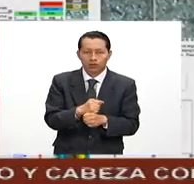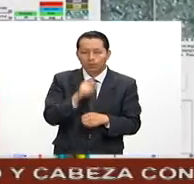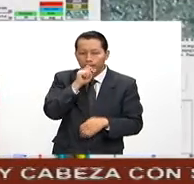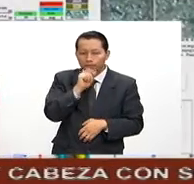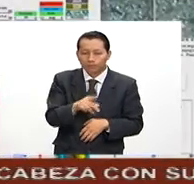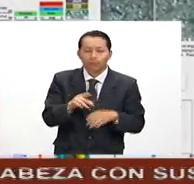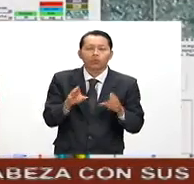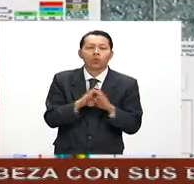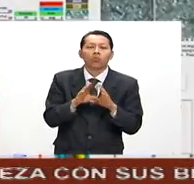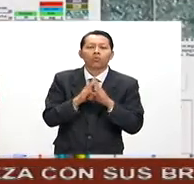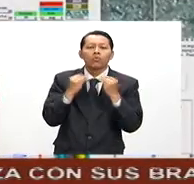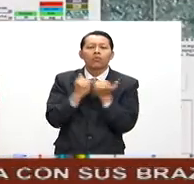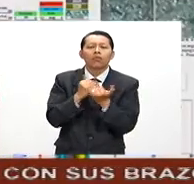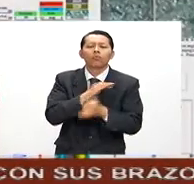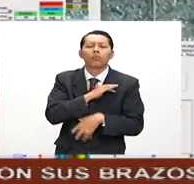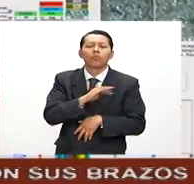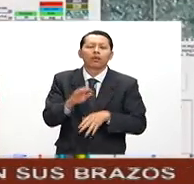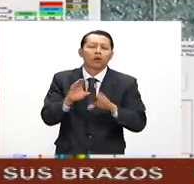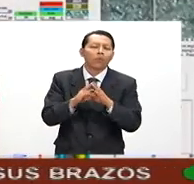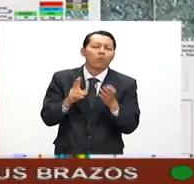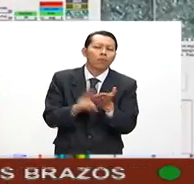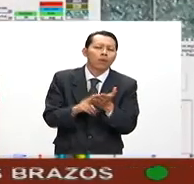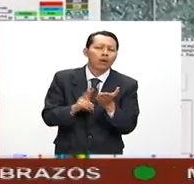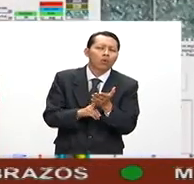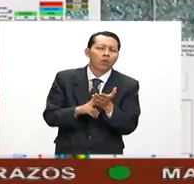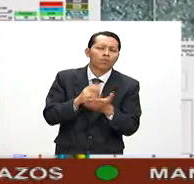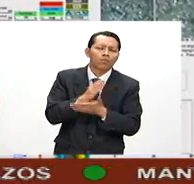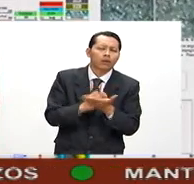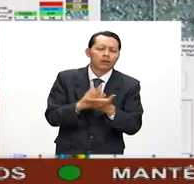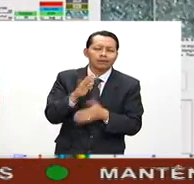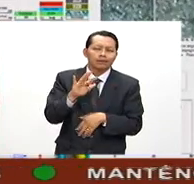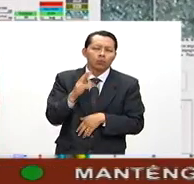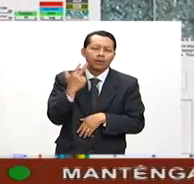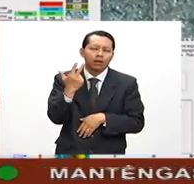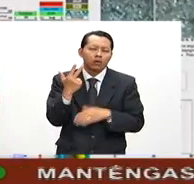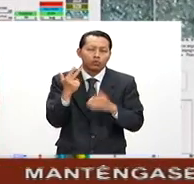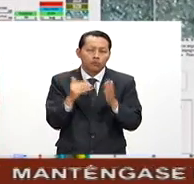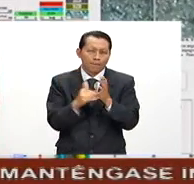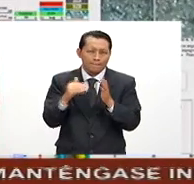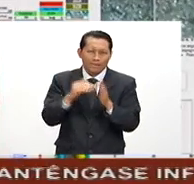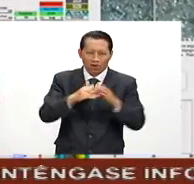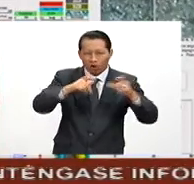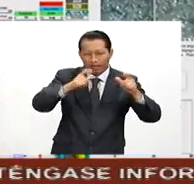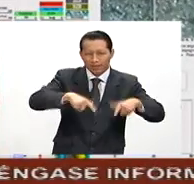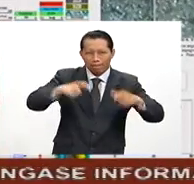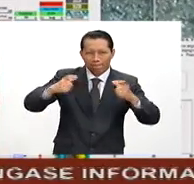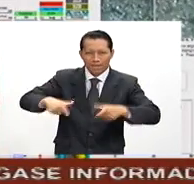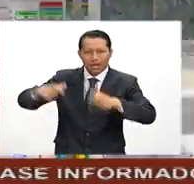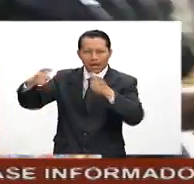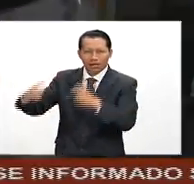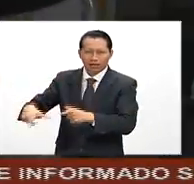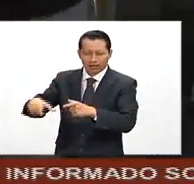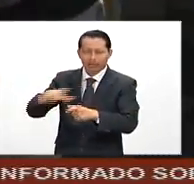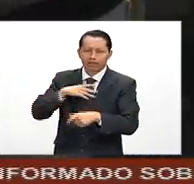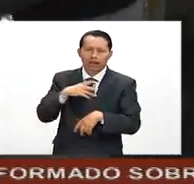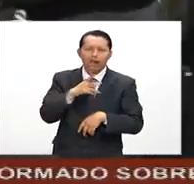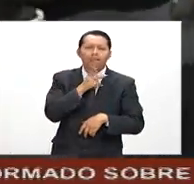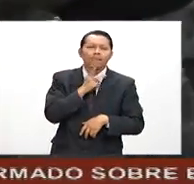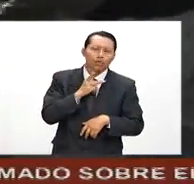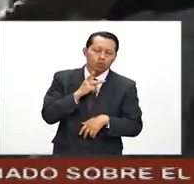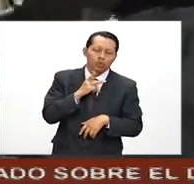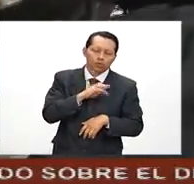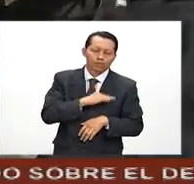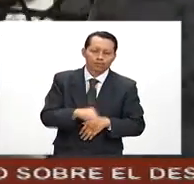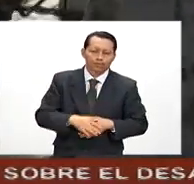incorporar se estima en su valor medio de 58 millones de barriles de petróleo crudo equivalente. El